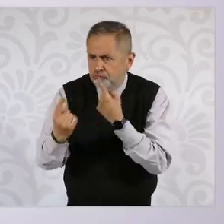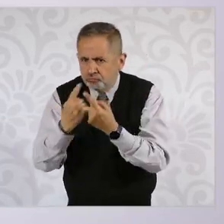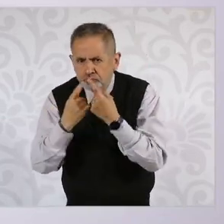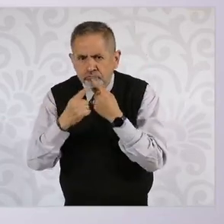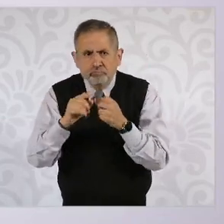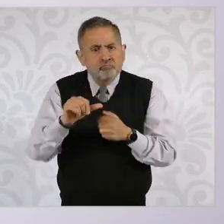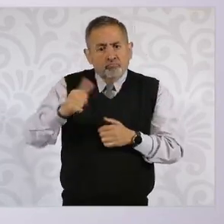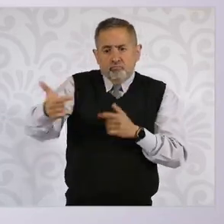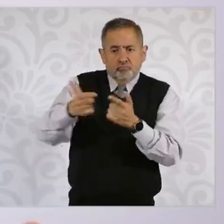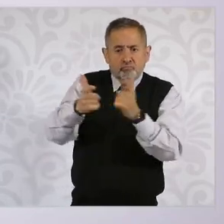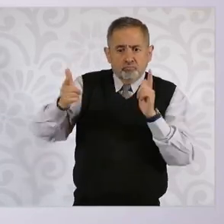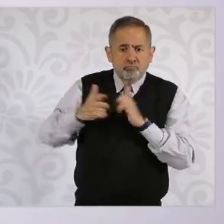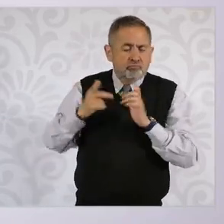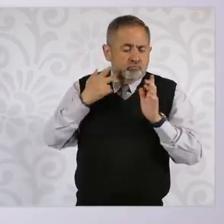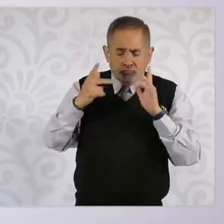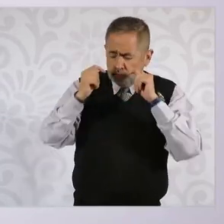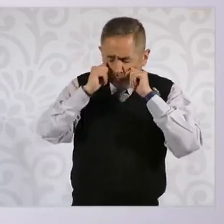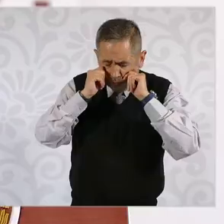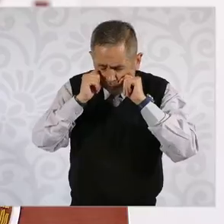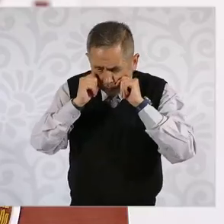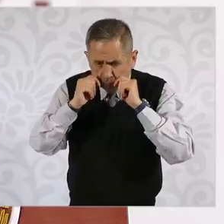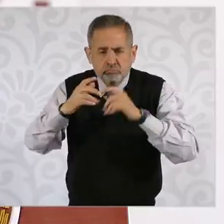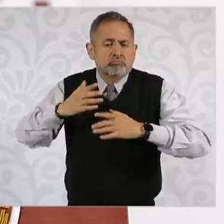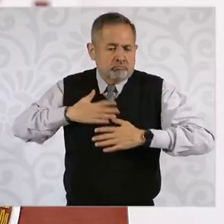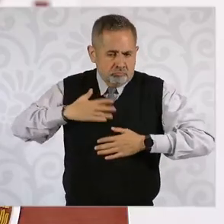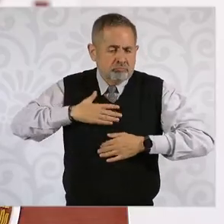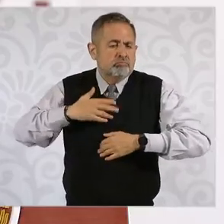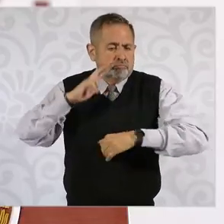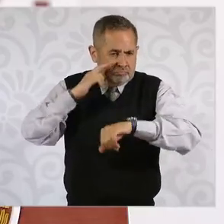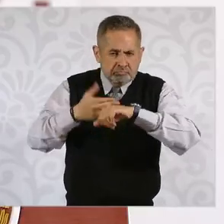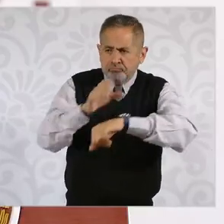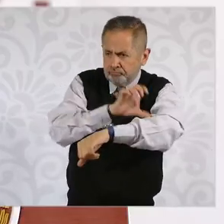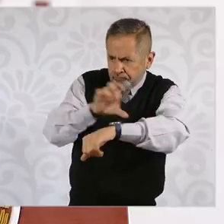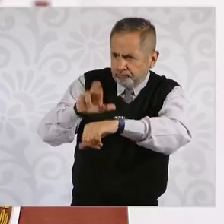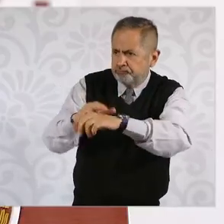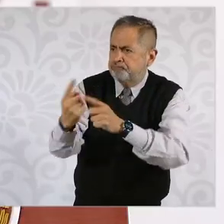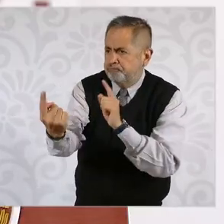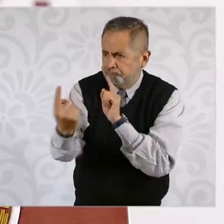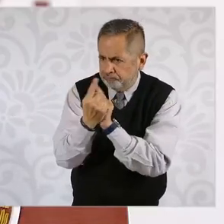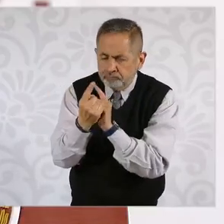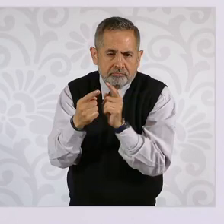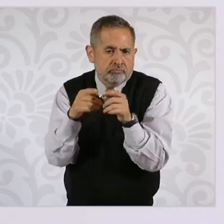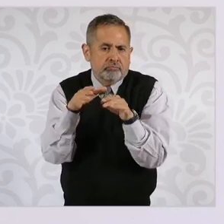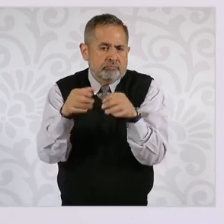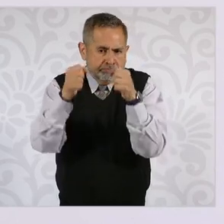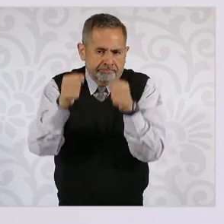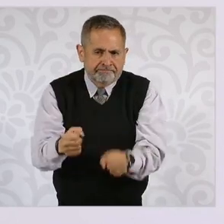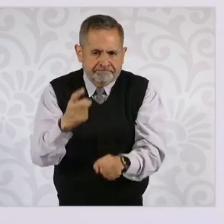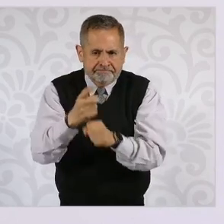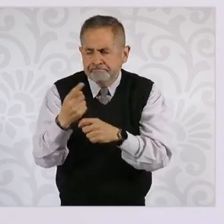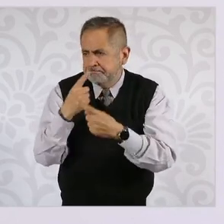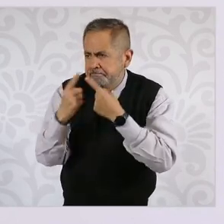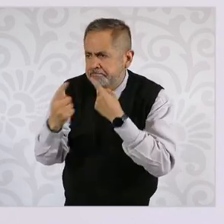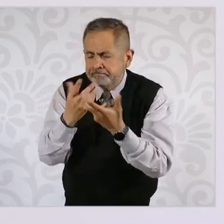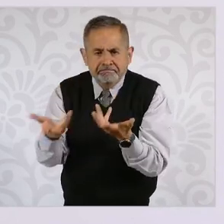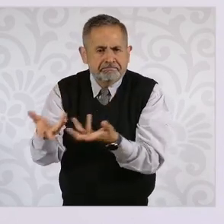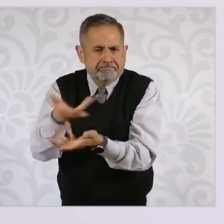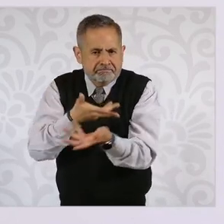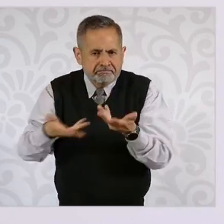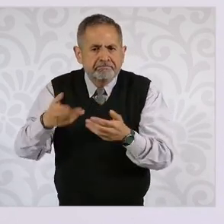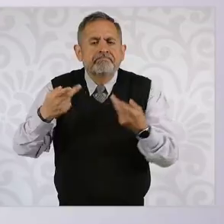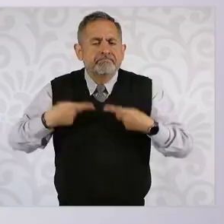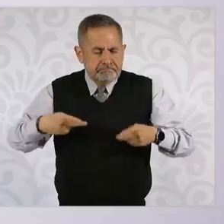de otro partido político, pero eso no quiere decir que no nos coordinemos para la seguridad de los habitantes de